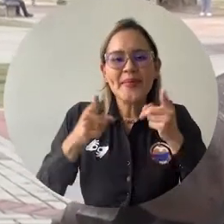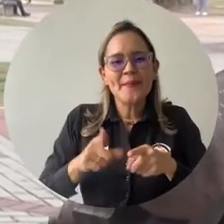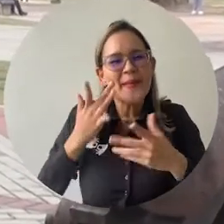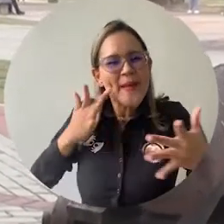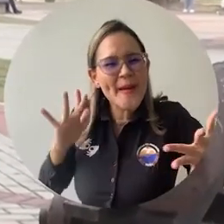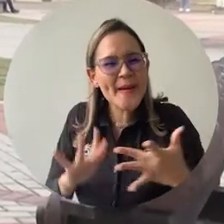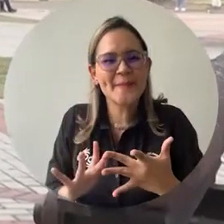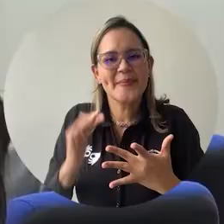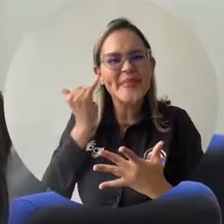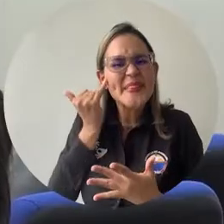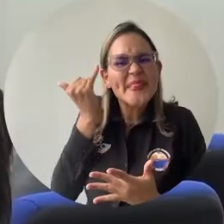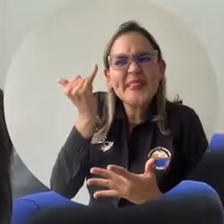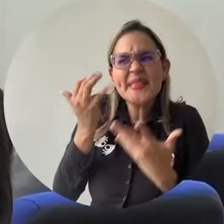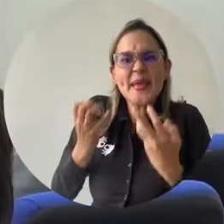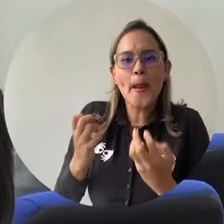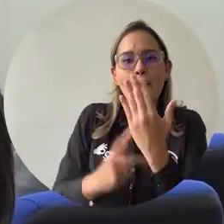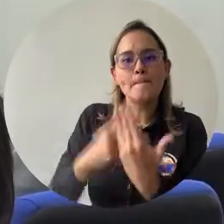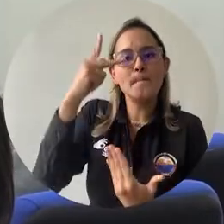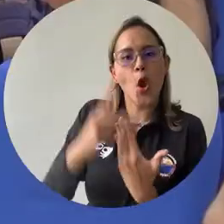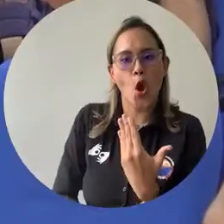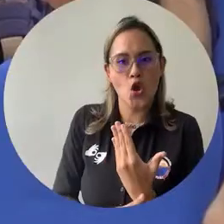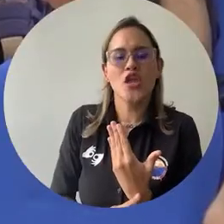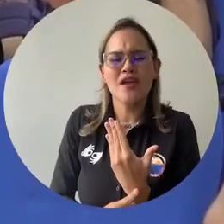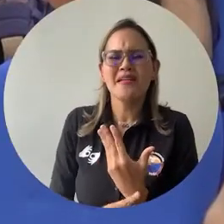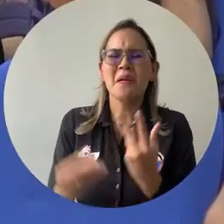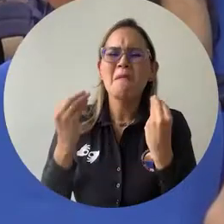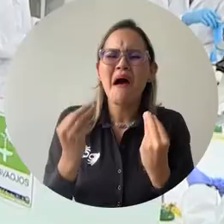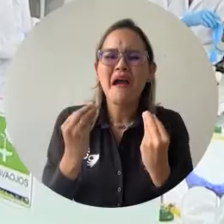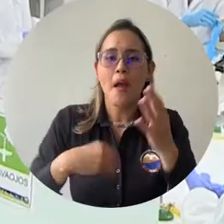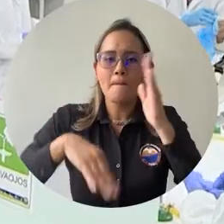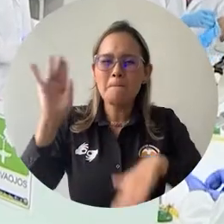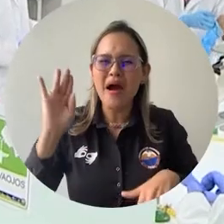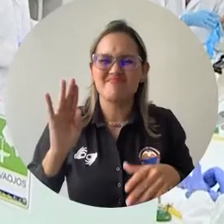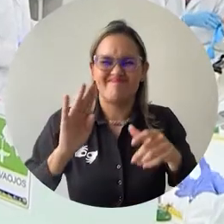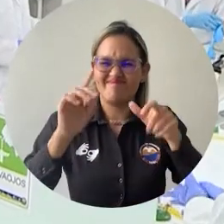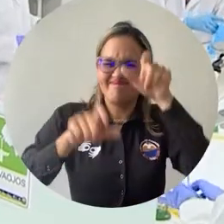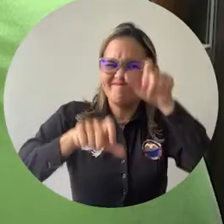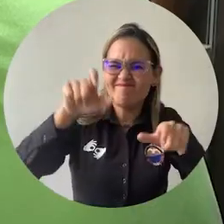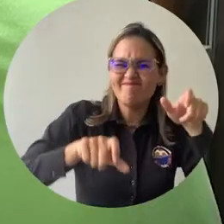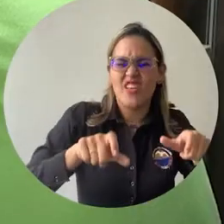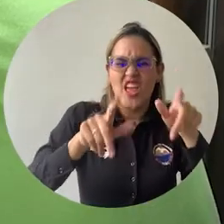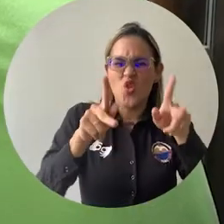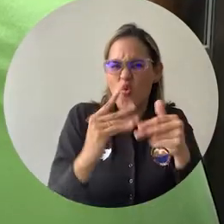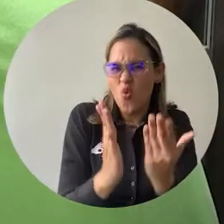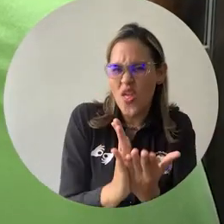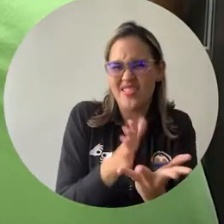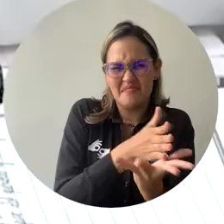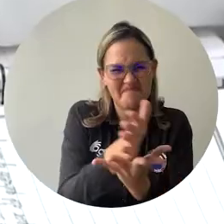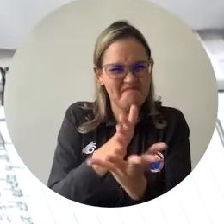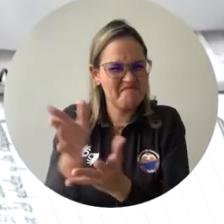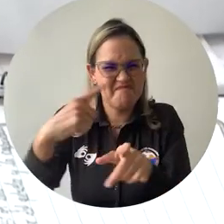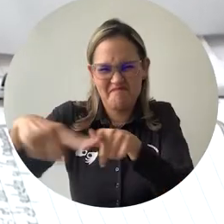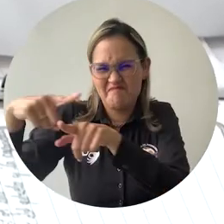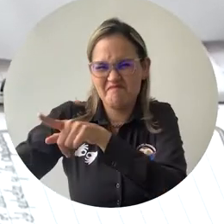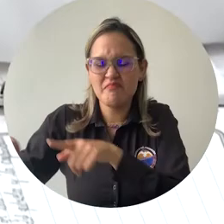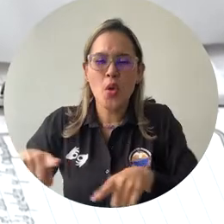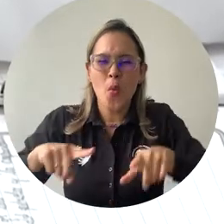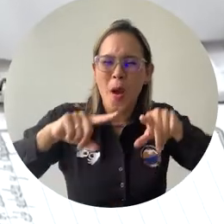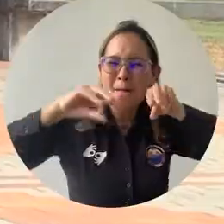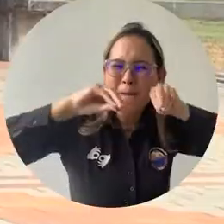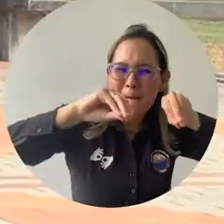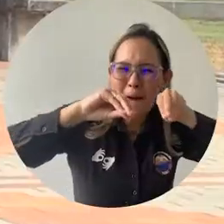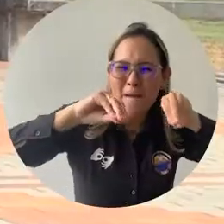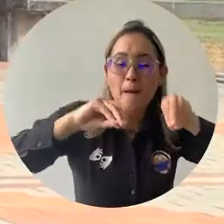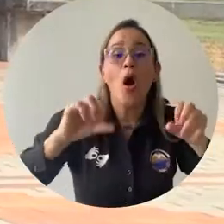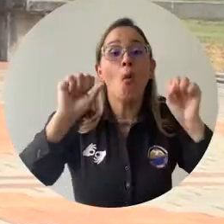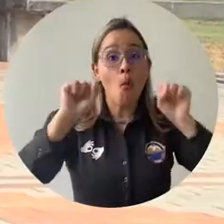condiciones para adelantar proyectos desde lo académico, el acuerdo abre la oportunidad para que estudiantes de diferentes programas de consultorio jurídico y